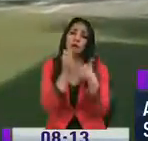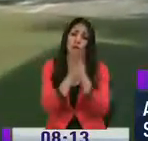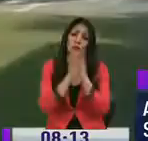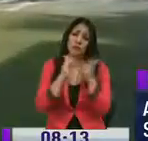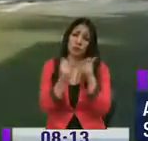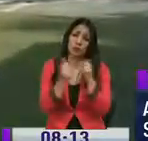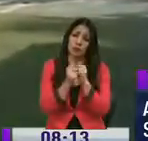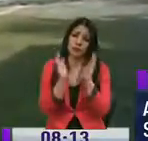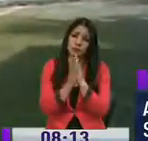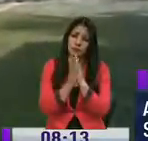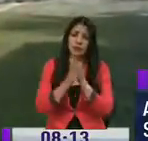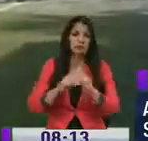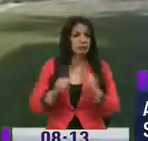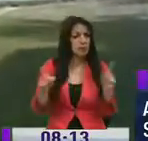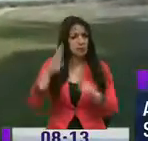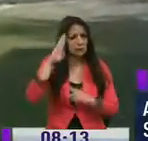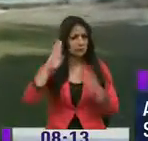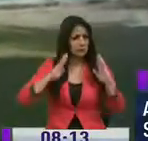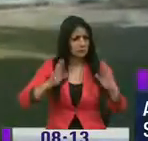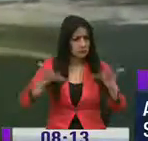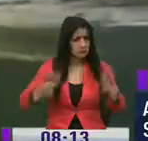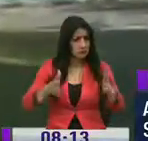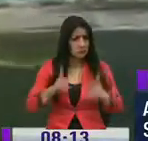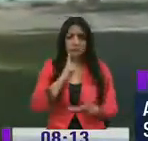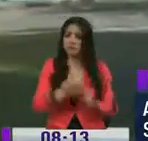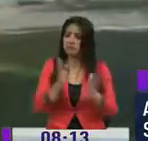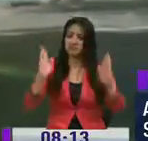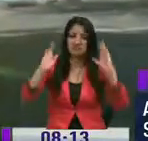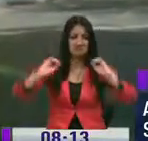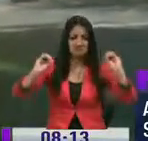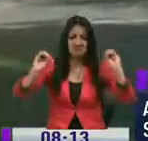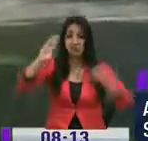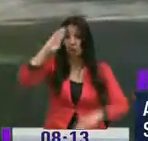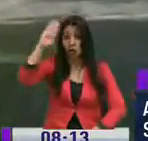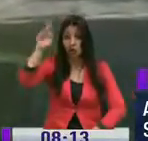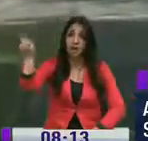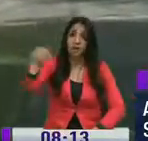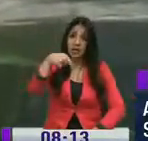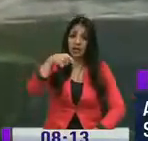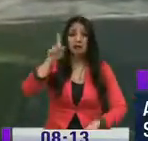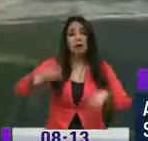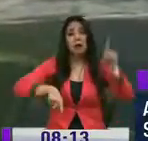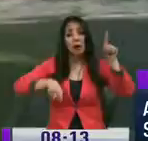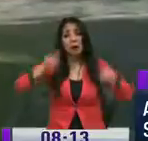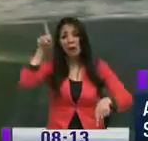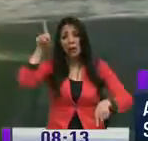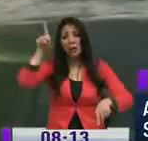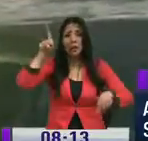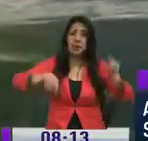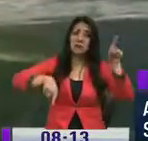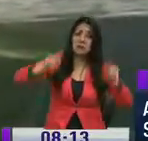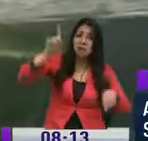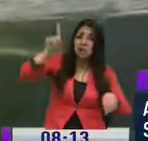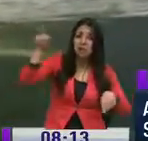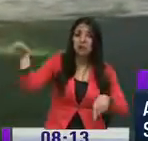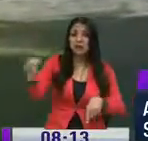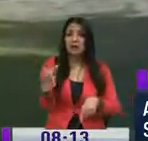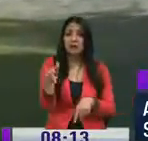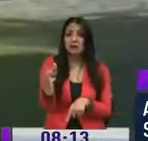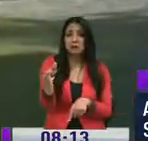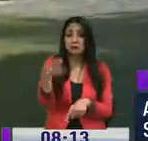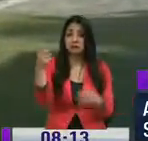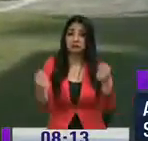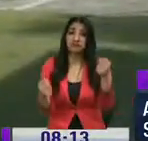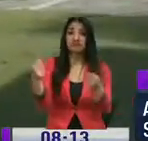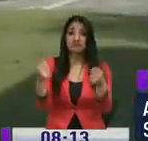Y no les atiende la policía, ¿no? La policía viene esporádicamente, vienen, se sitúan con la patrulla, cogen